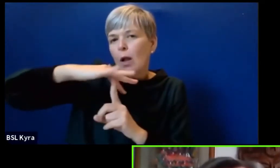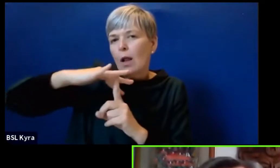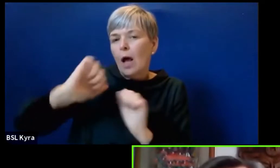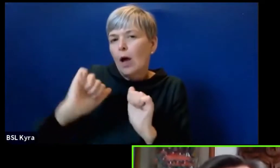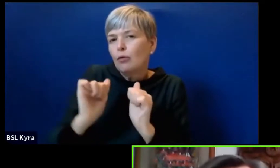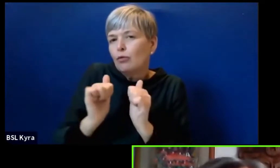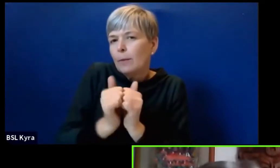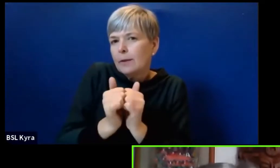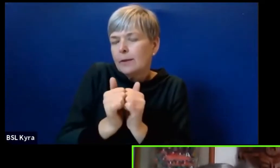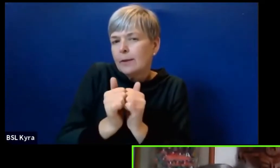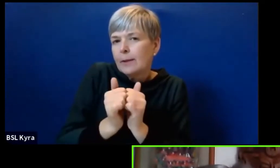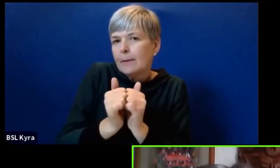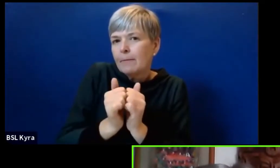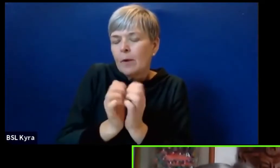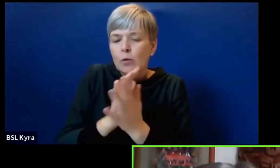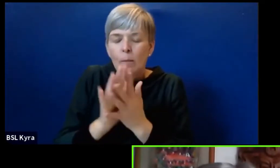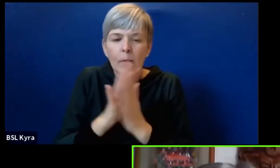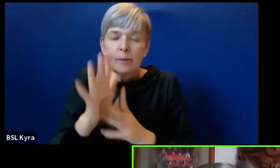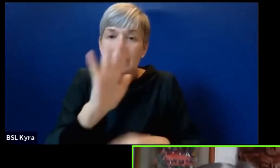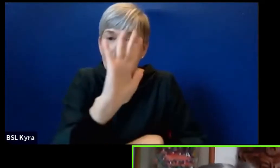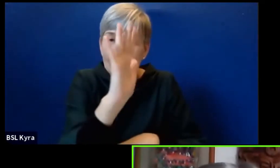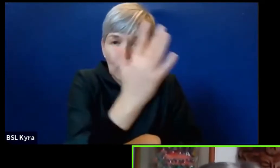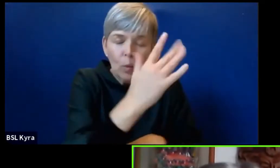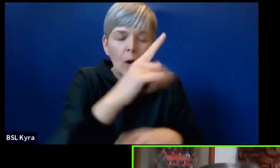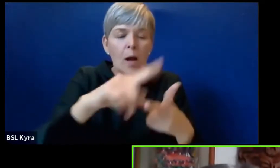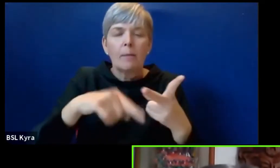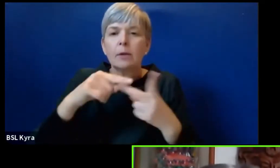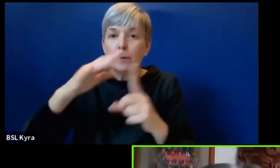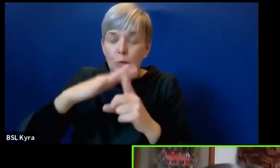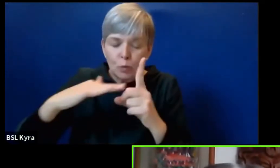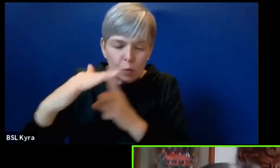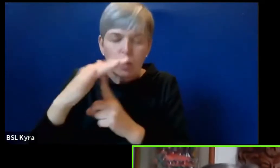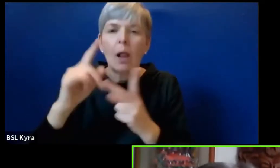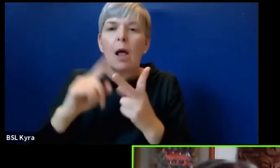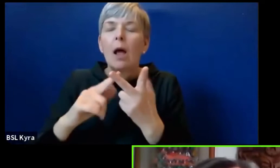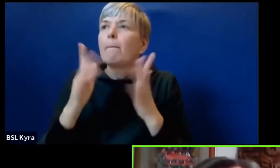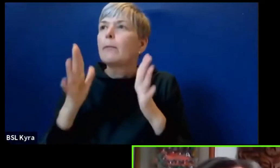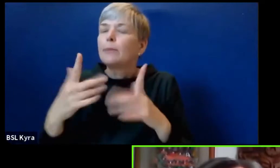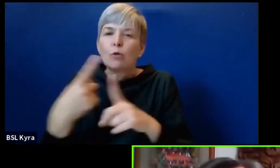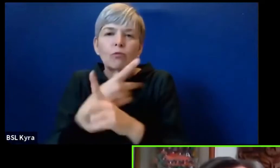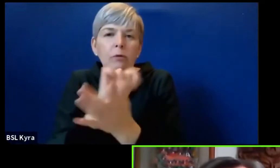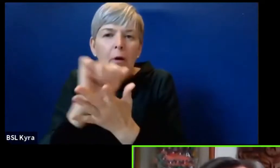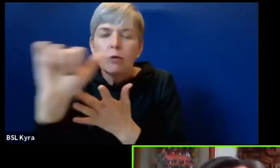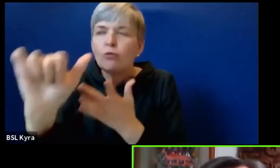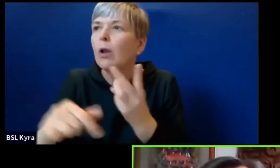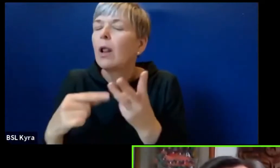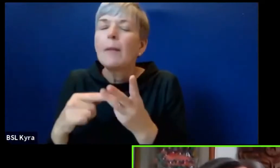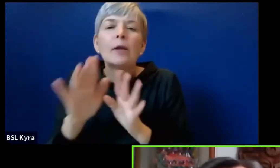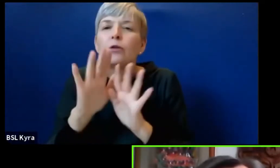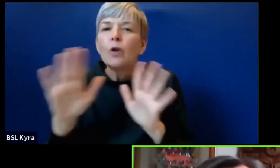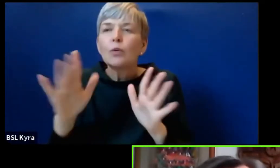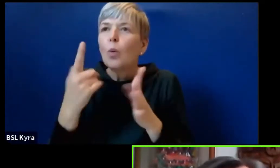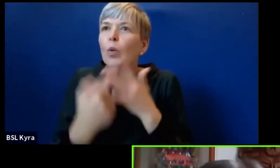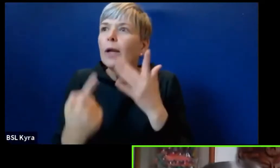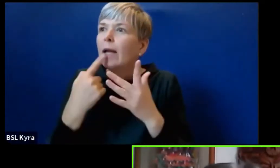hegemónicas y coloniales y también en un acuerdo del punto de vista desde lo económico,